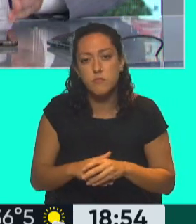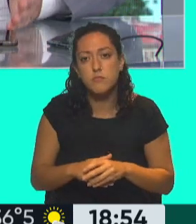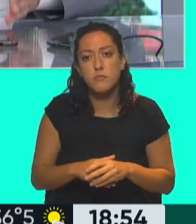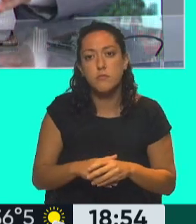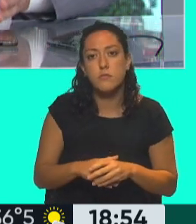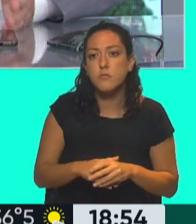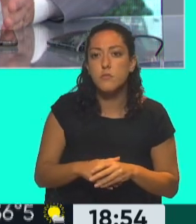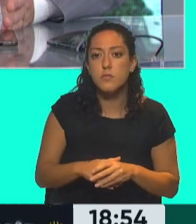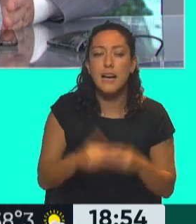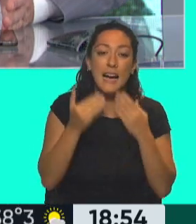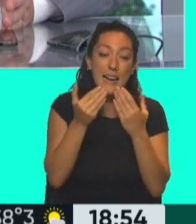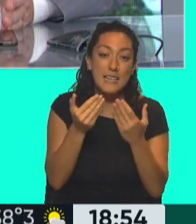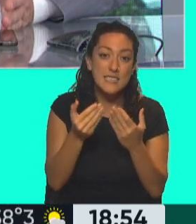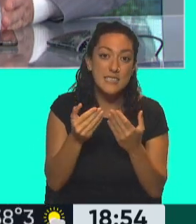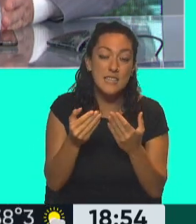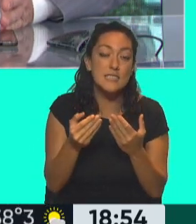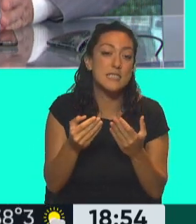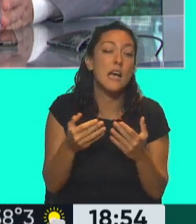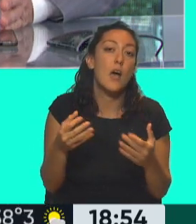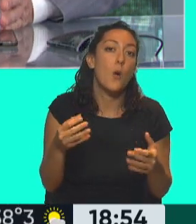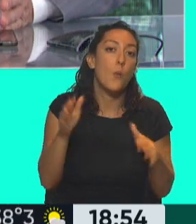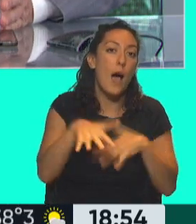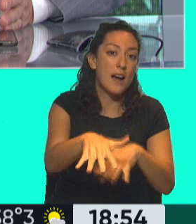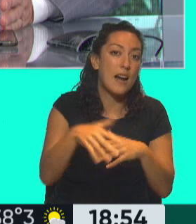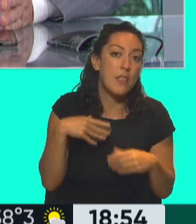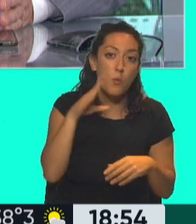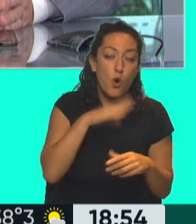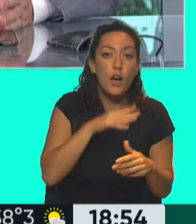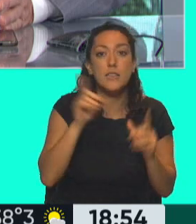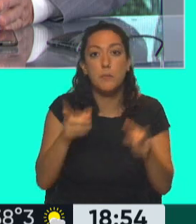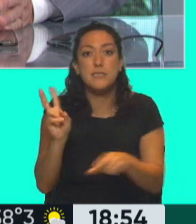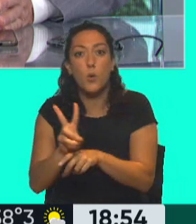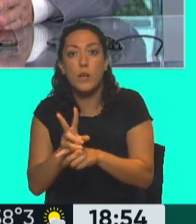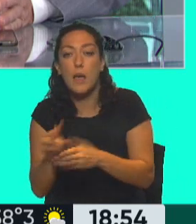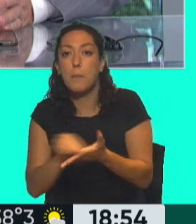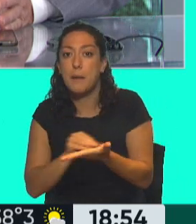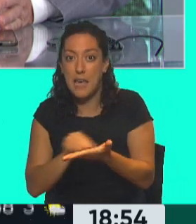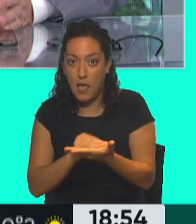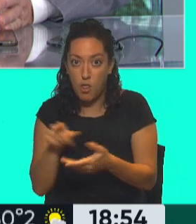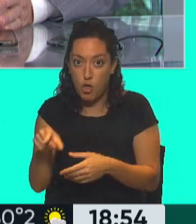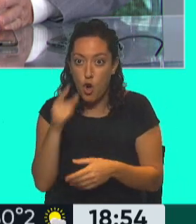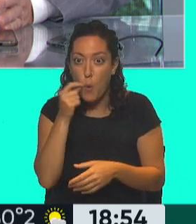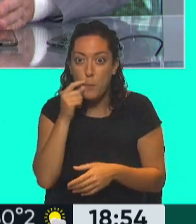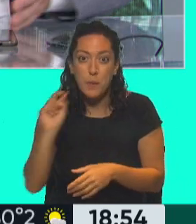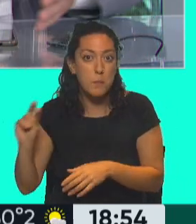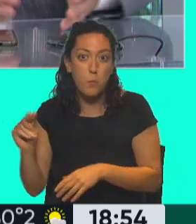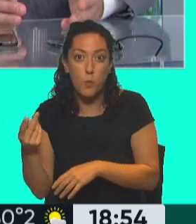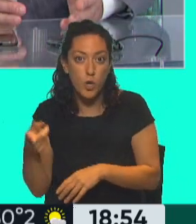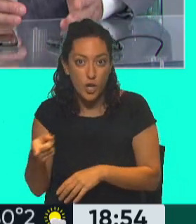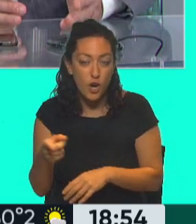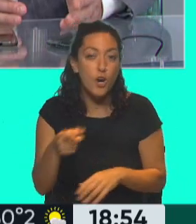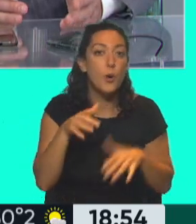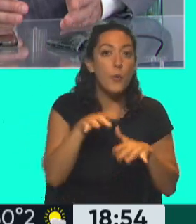esto con la ayuda de los barrabrabas de Boca y del empleado de seguridad. El empleado de seguridad murió y a los